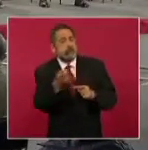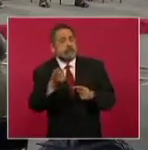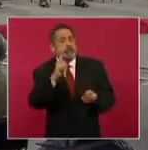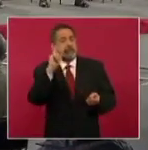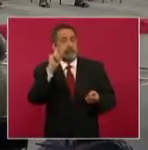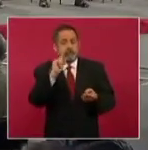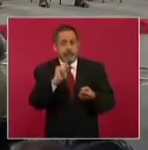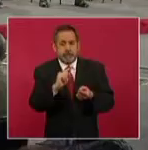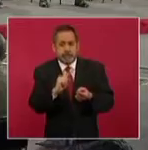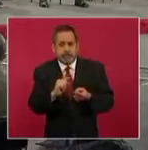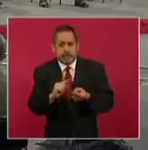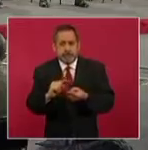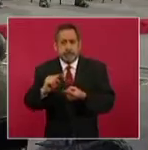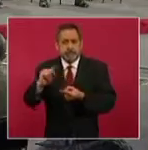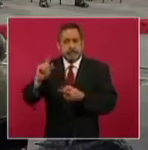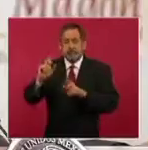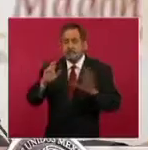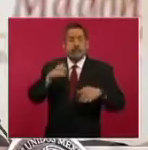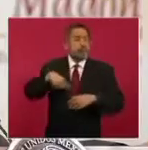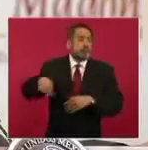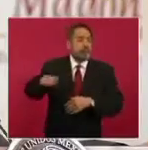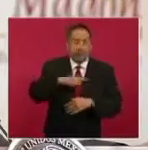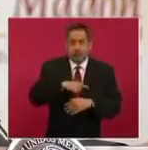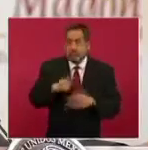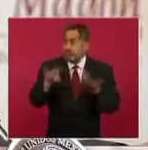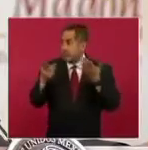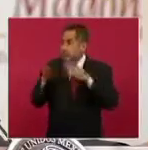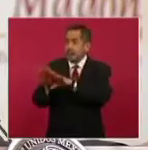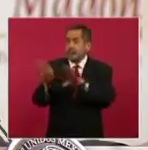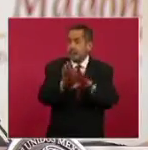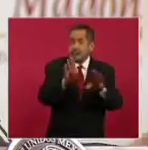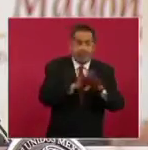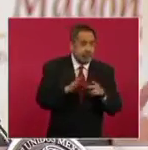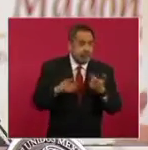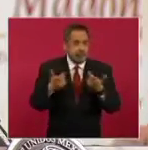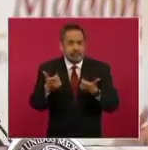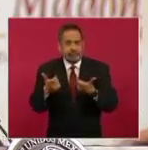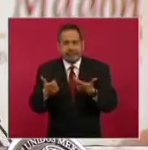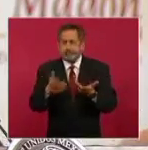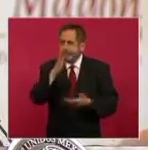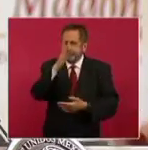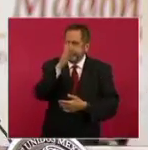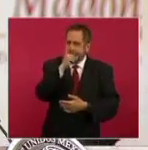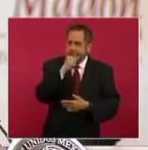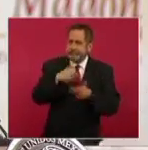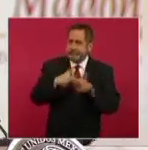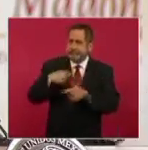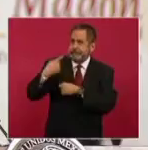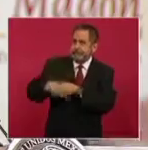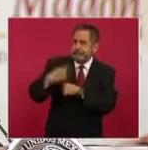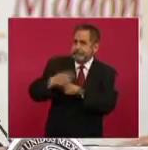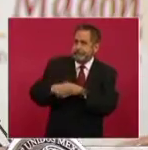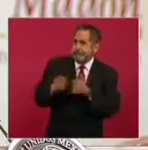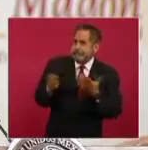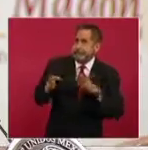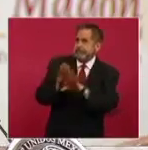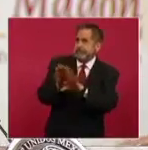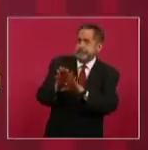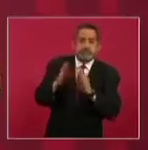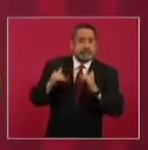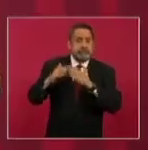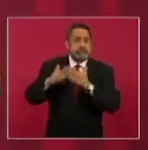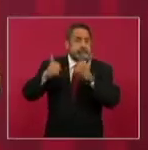actividad económica, social, de todo tipo, es limitada. No se puede mantener confinada a